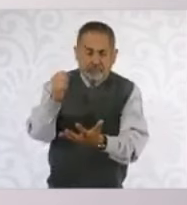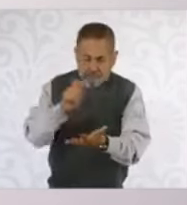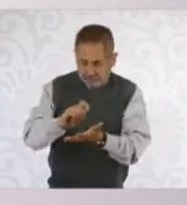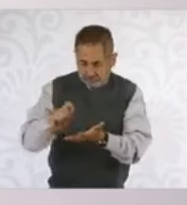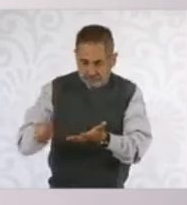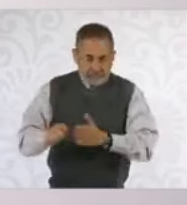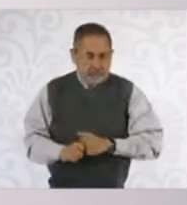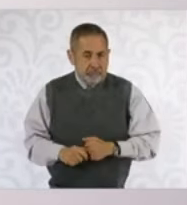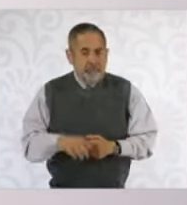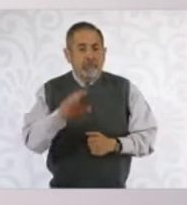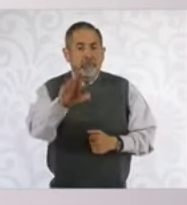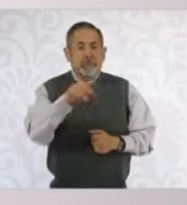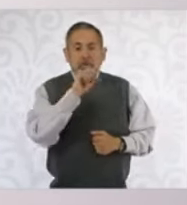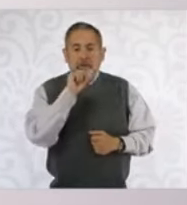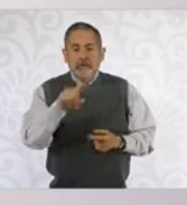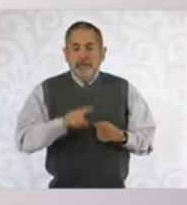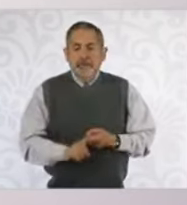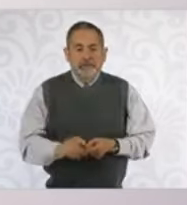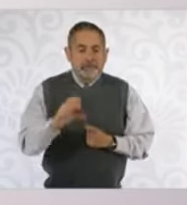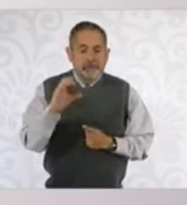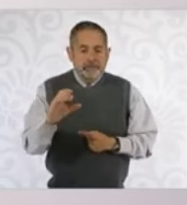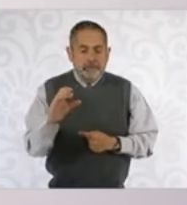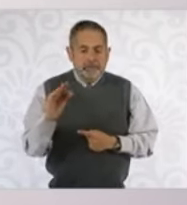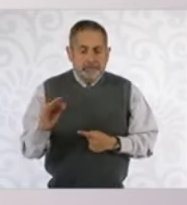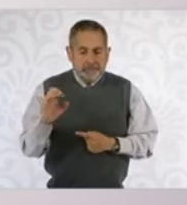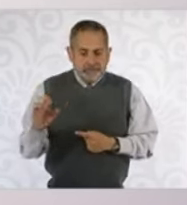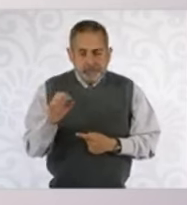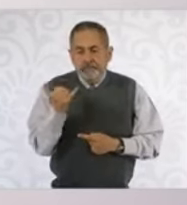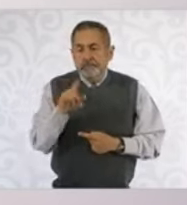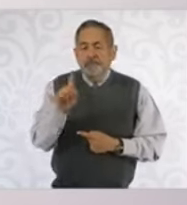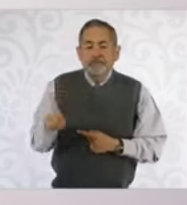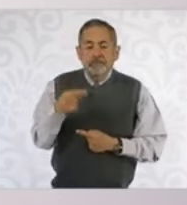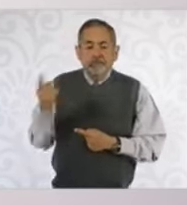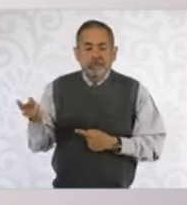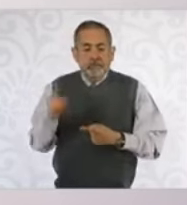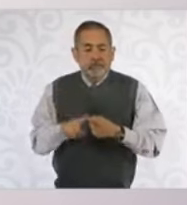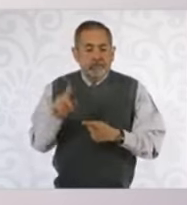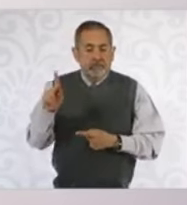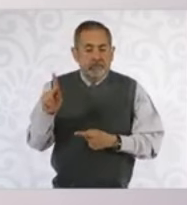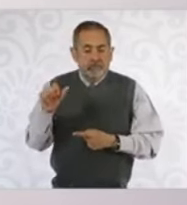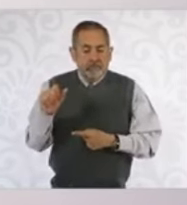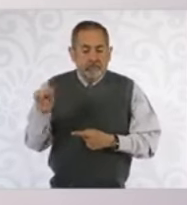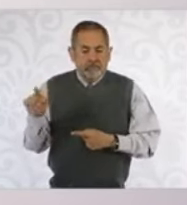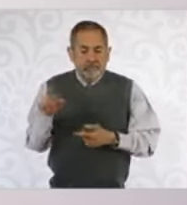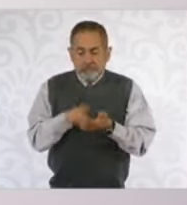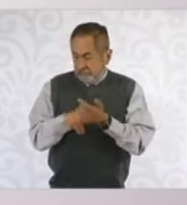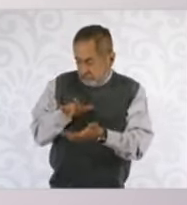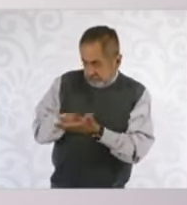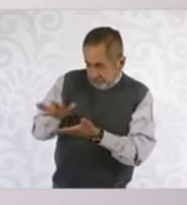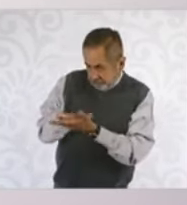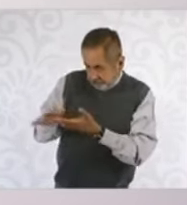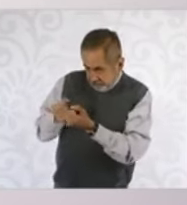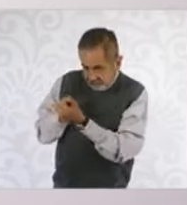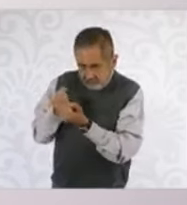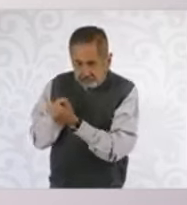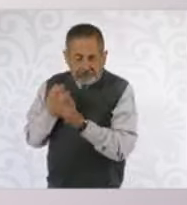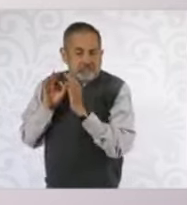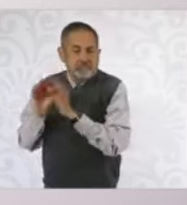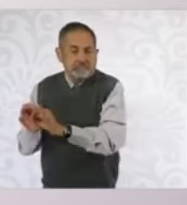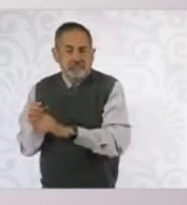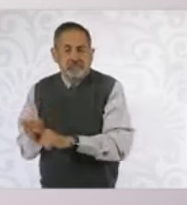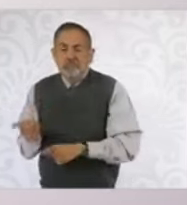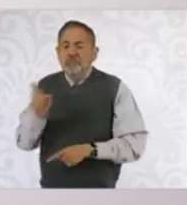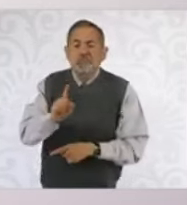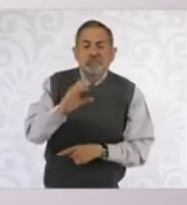también, y Comisión Federal de Electricidad tiene buenas finanzas, y al fortalecer Pemex también vamos a